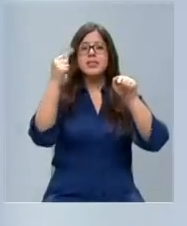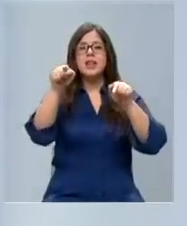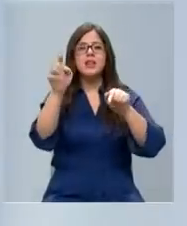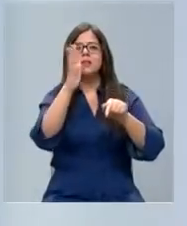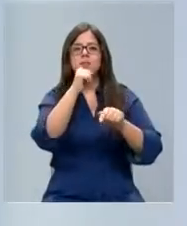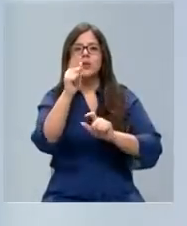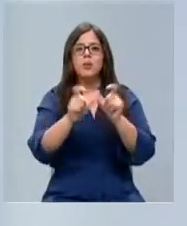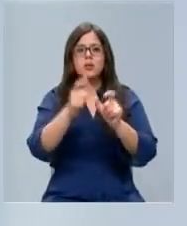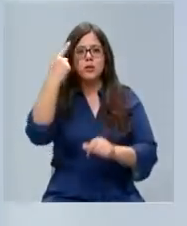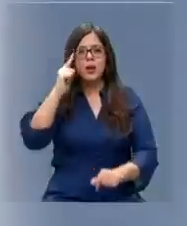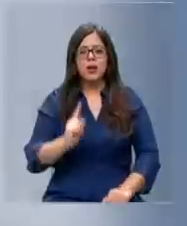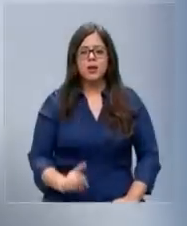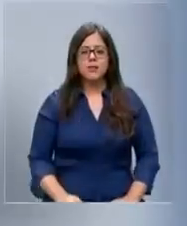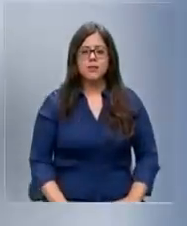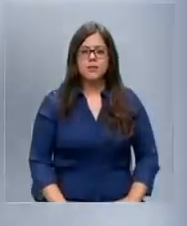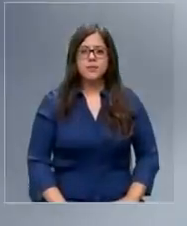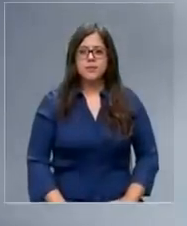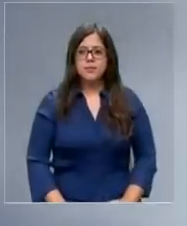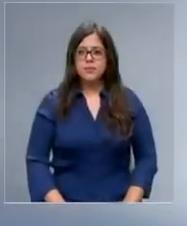reportaban heridos.